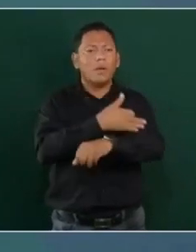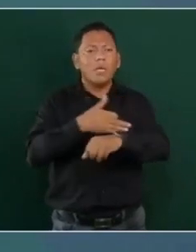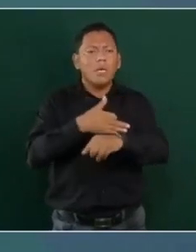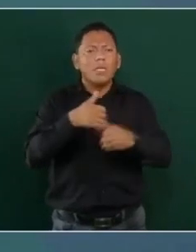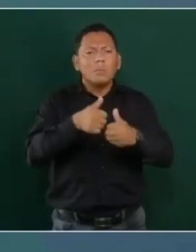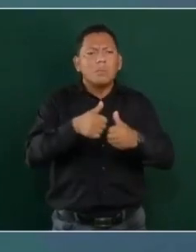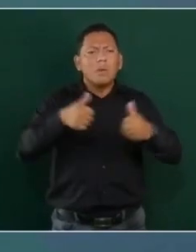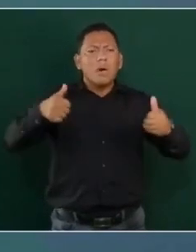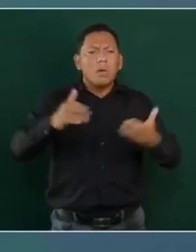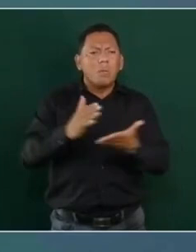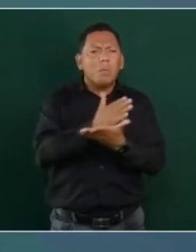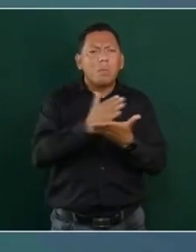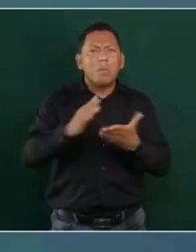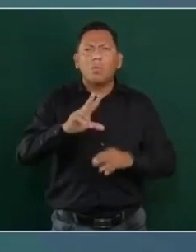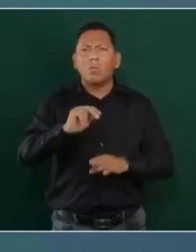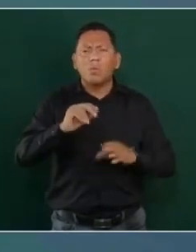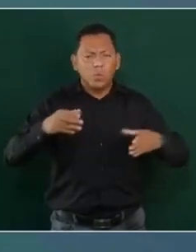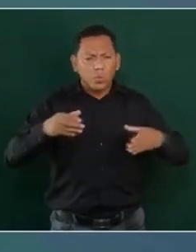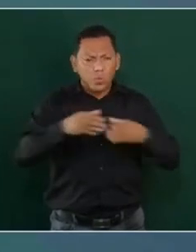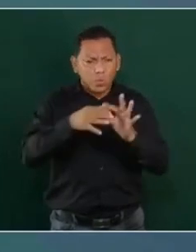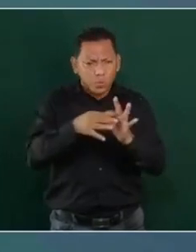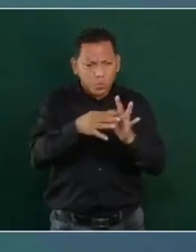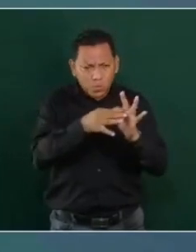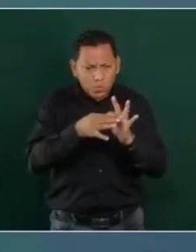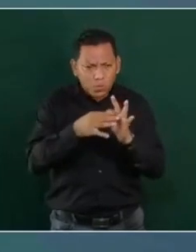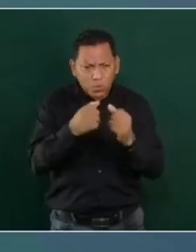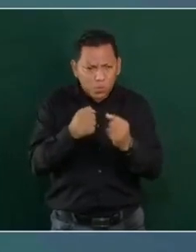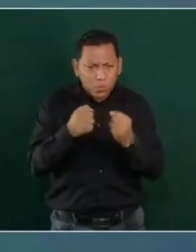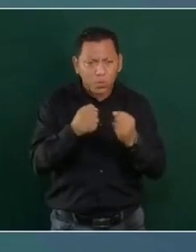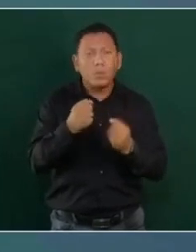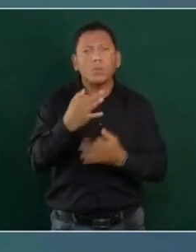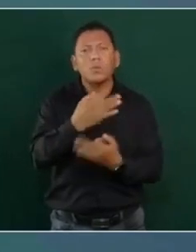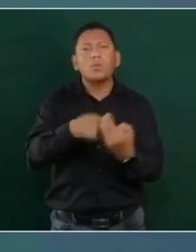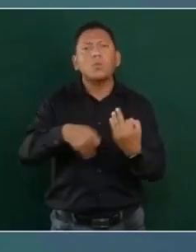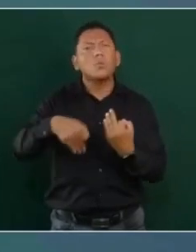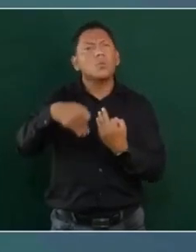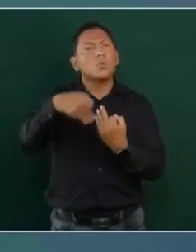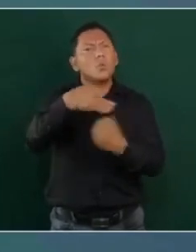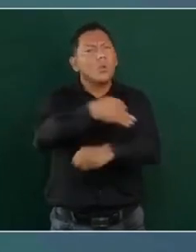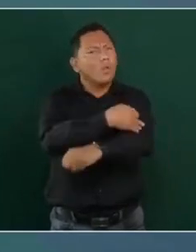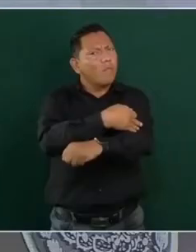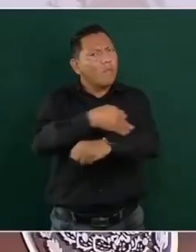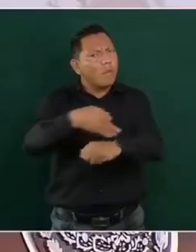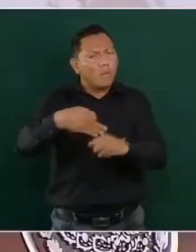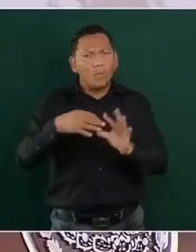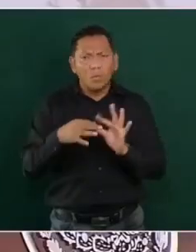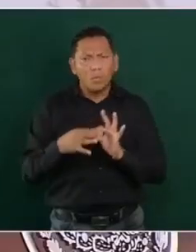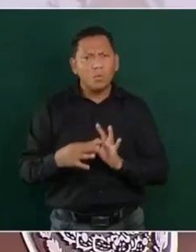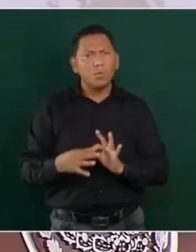que todos, como ha sido siempre